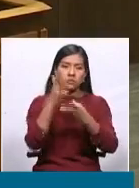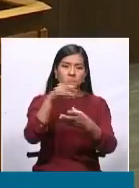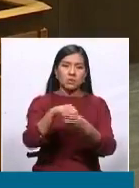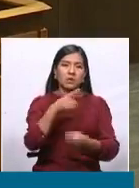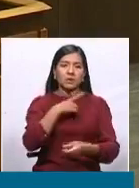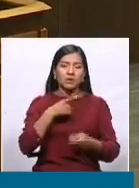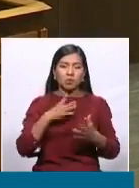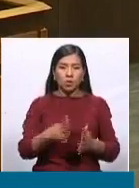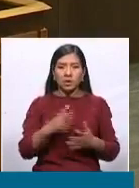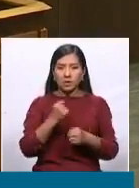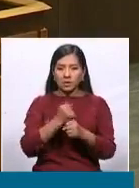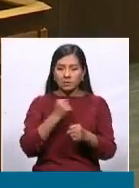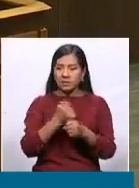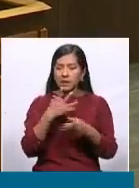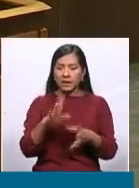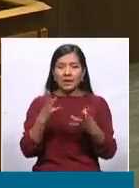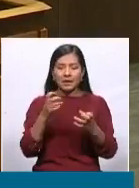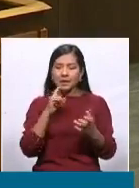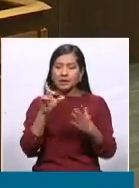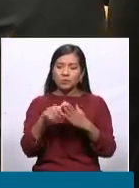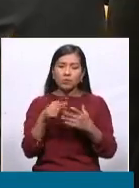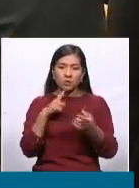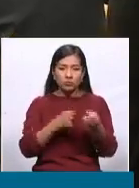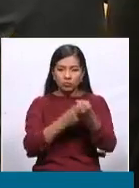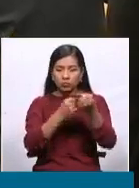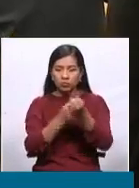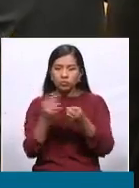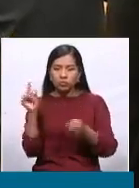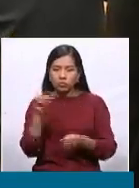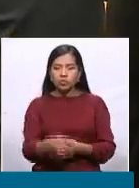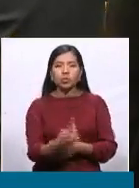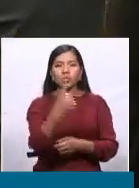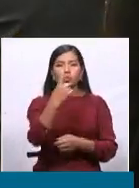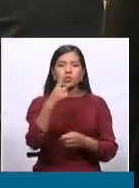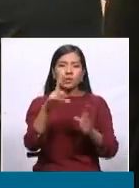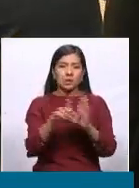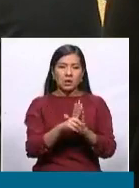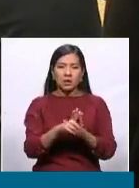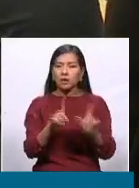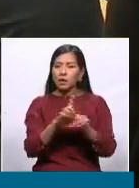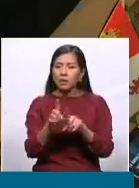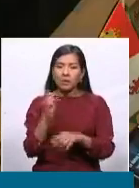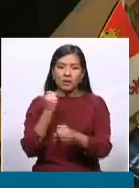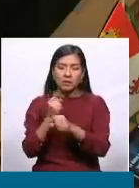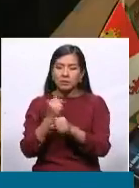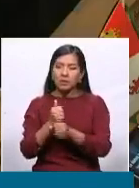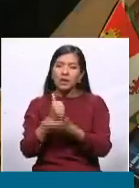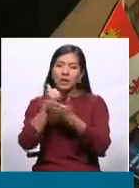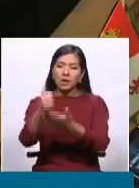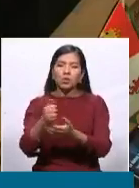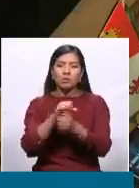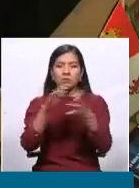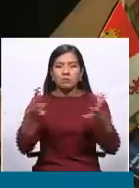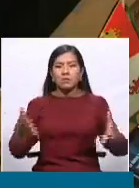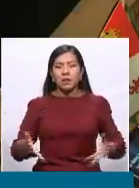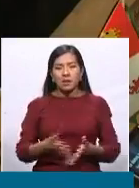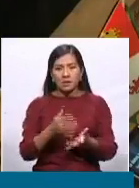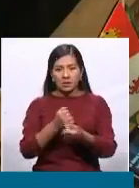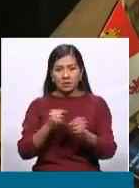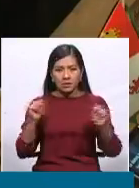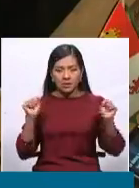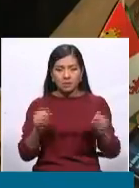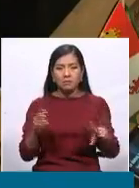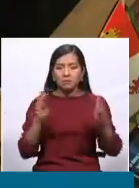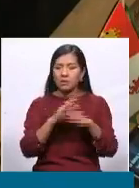que se han constituido en leyes que han coadyuvado a la lucha contra la pandemia a la reactivación y reconstrucción económica